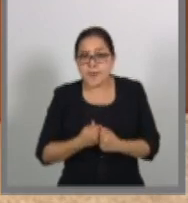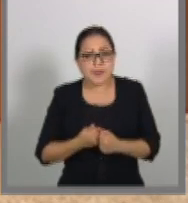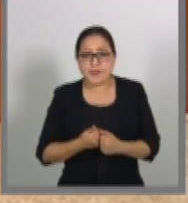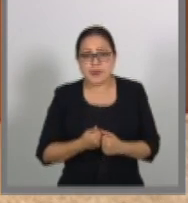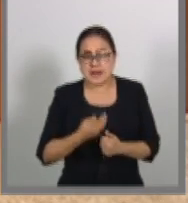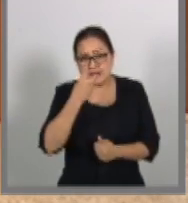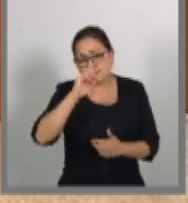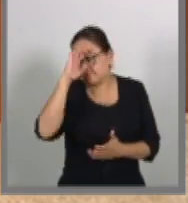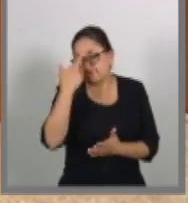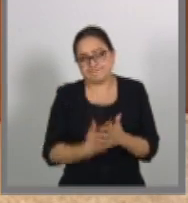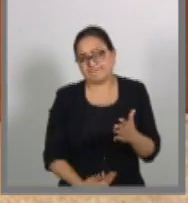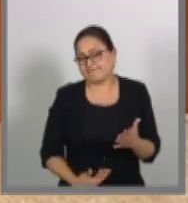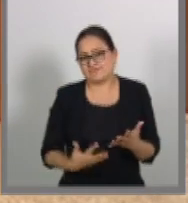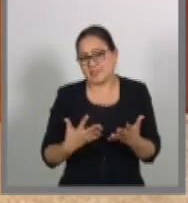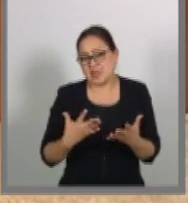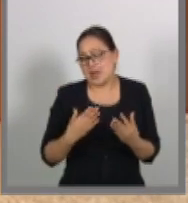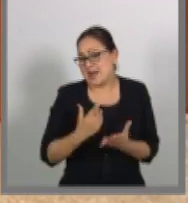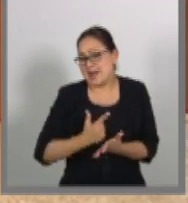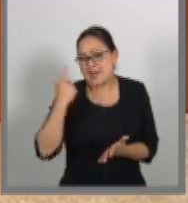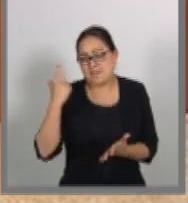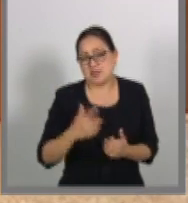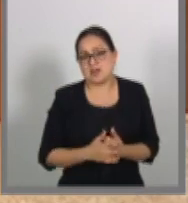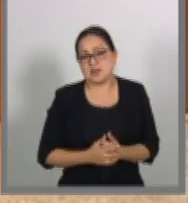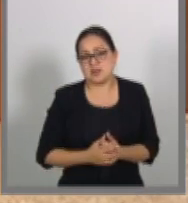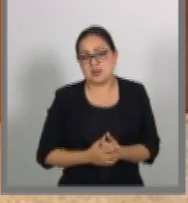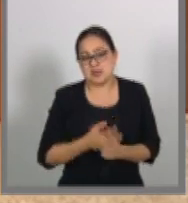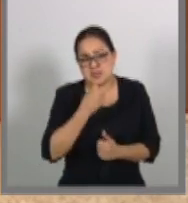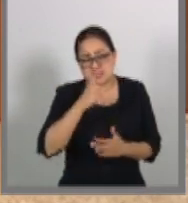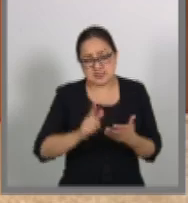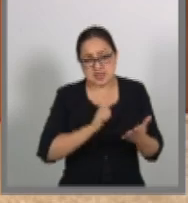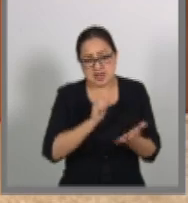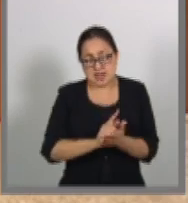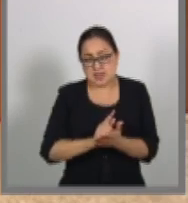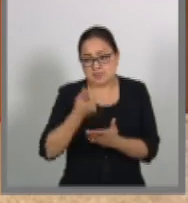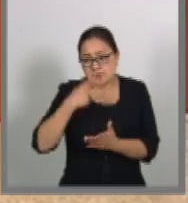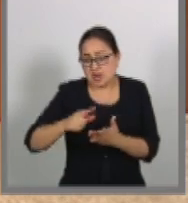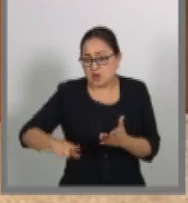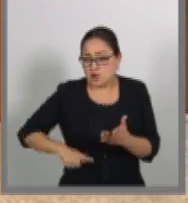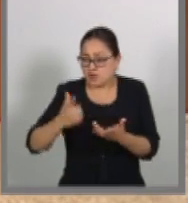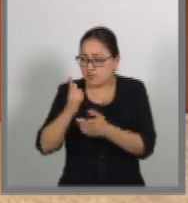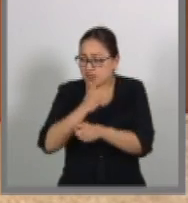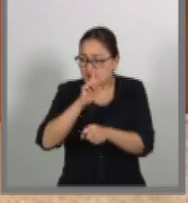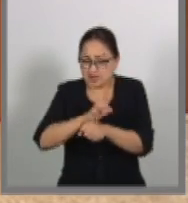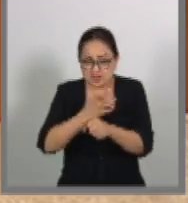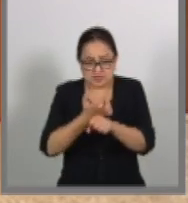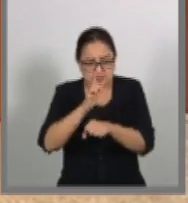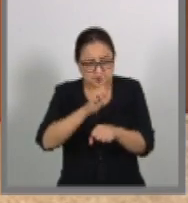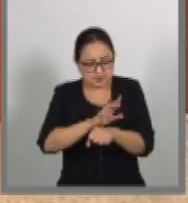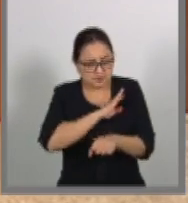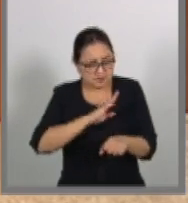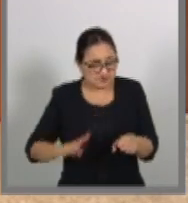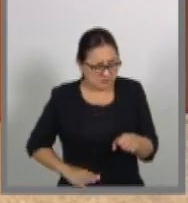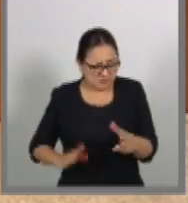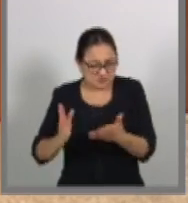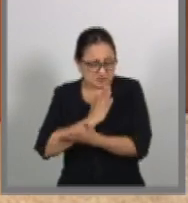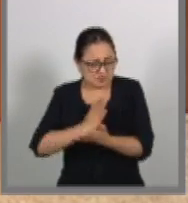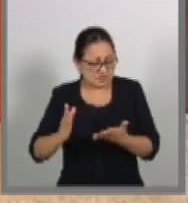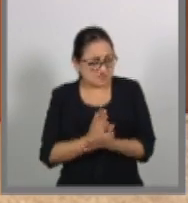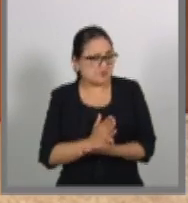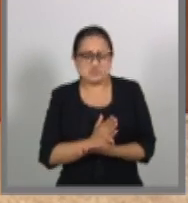violación. Es una ley antifederalista y es una ley antimunicipalista.